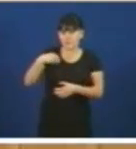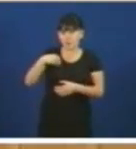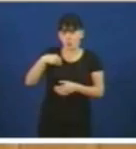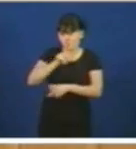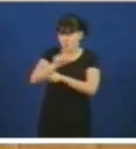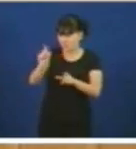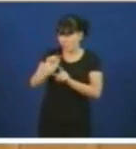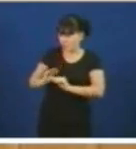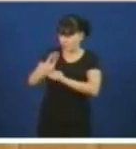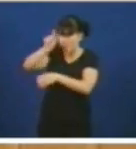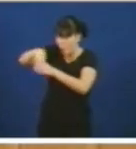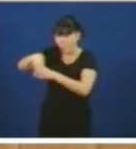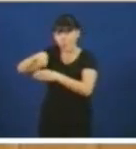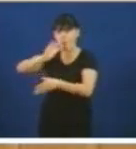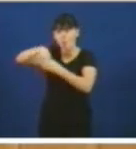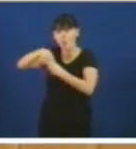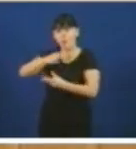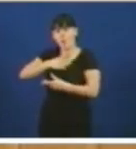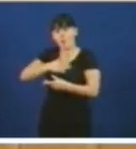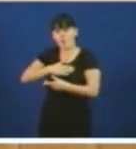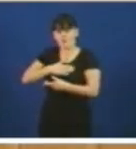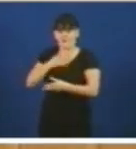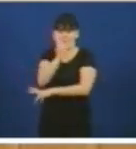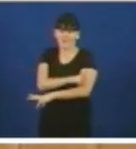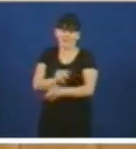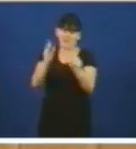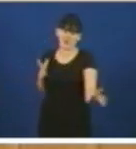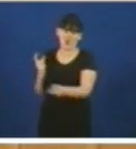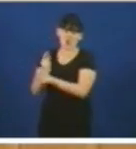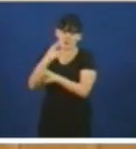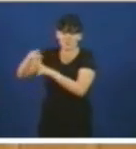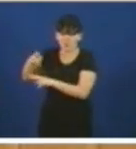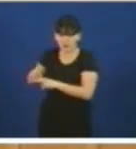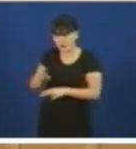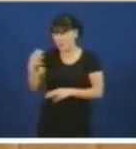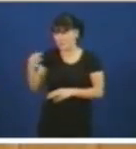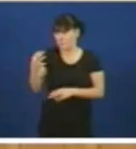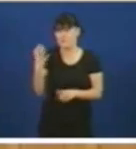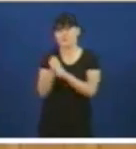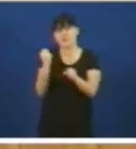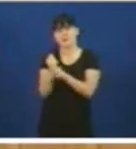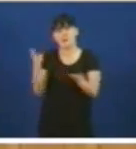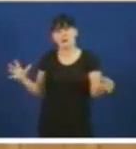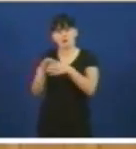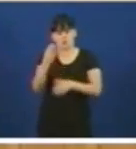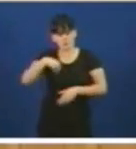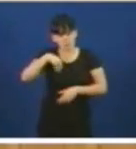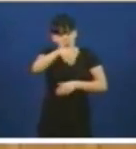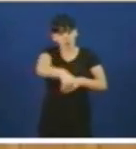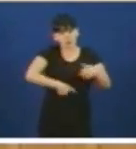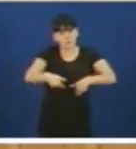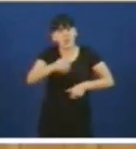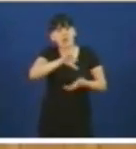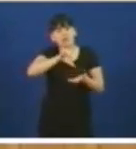señoras estallos coite que é o que nos demandan os cidadanes de Ferrol miren